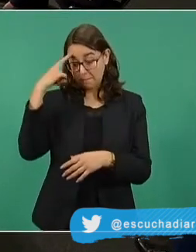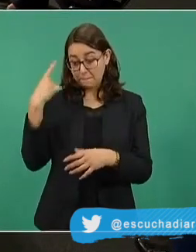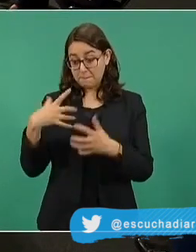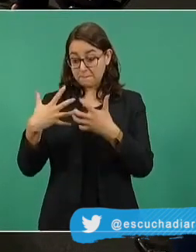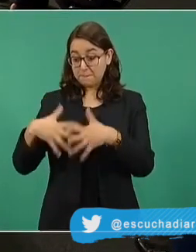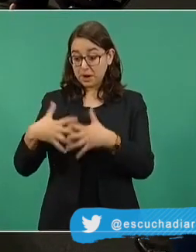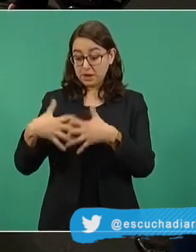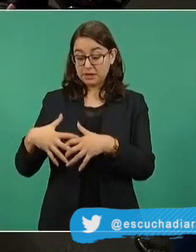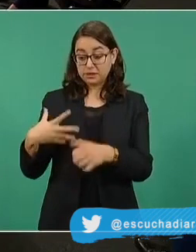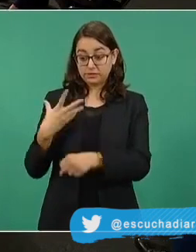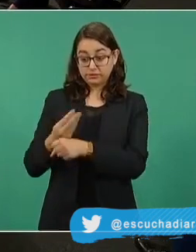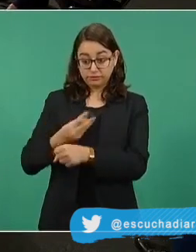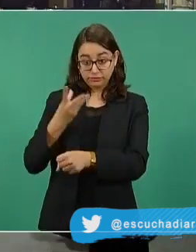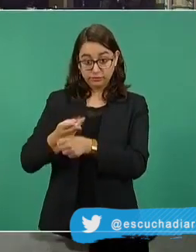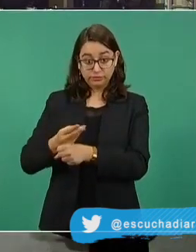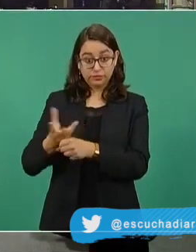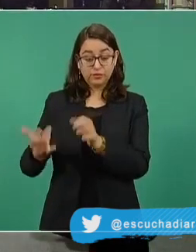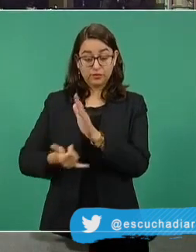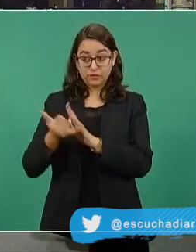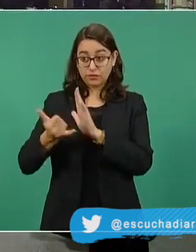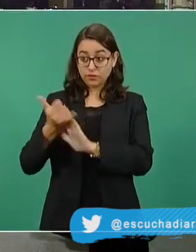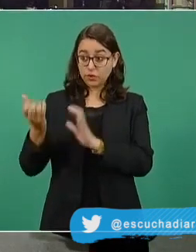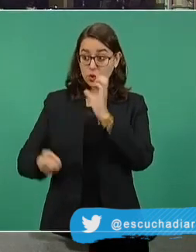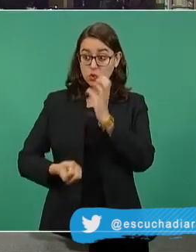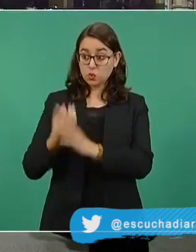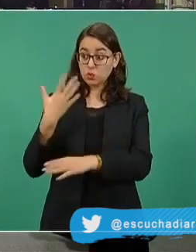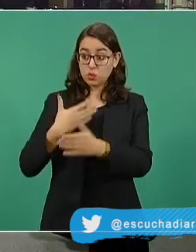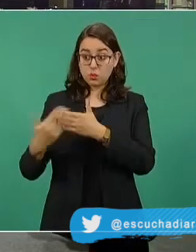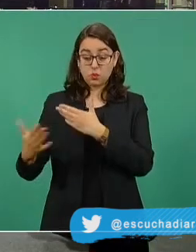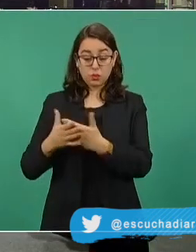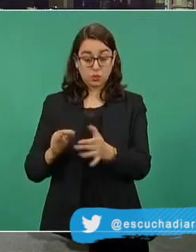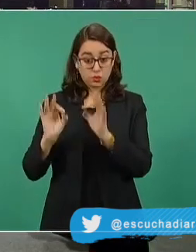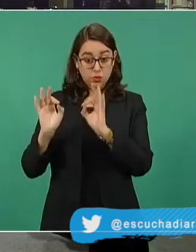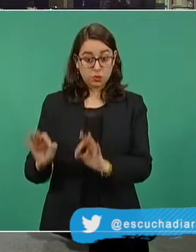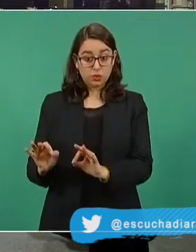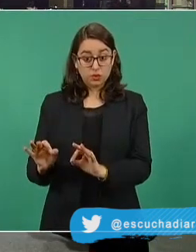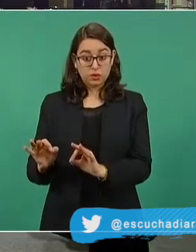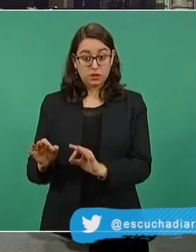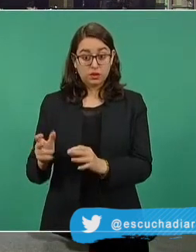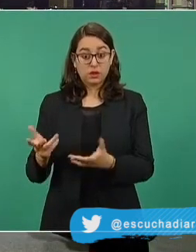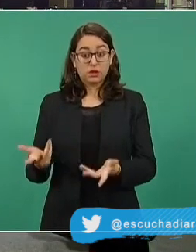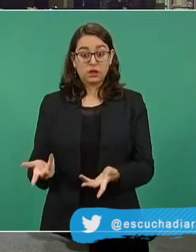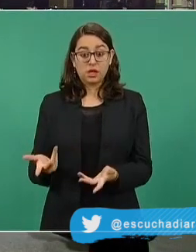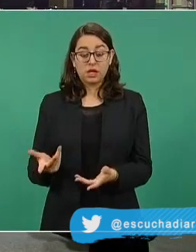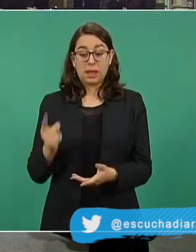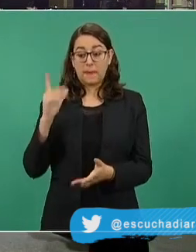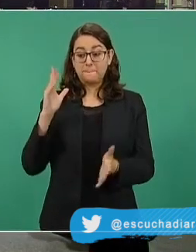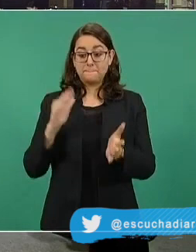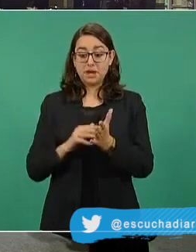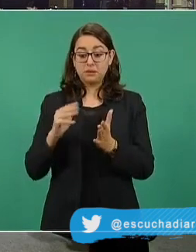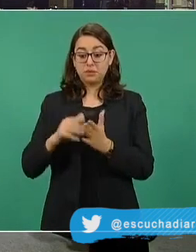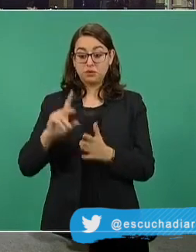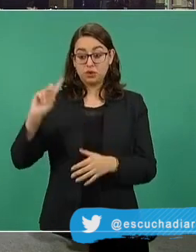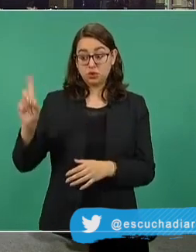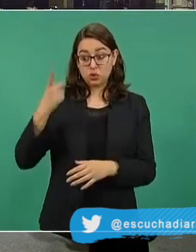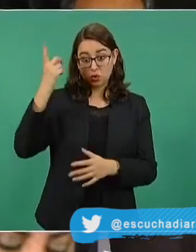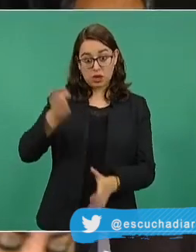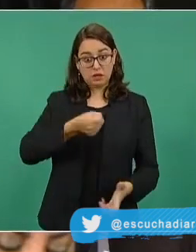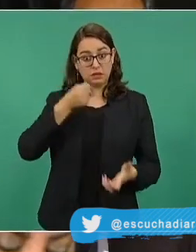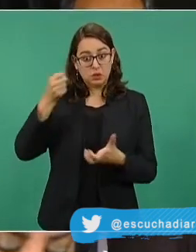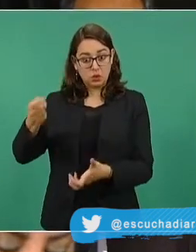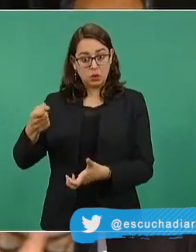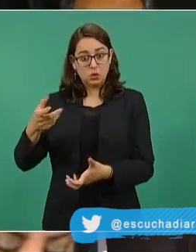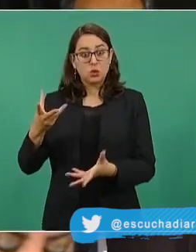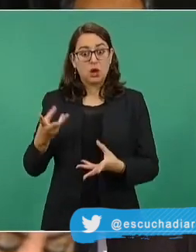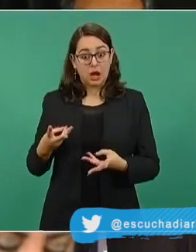de Cuba y que de esta manera se cuente con una herramienta más para garantizar la salud de los mexicanos. De igual forma, el proyecto de la